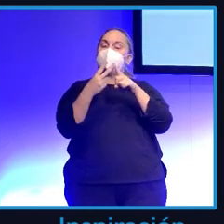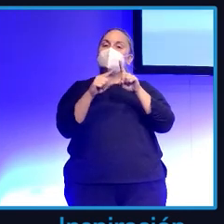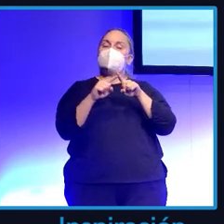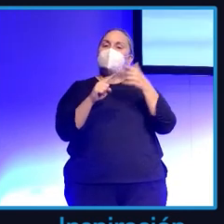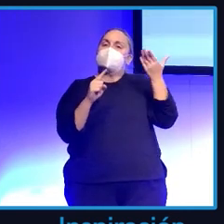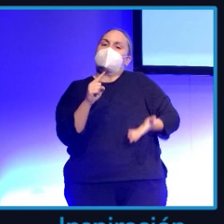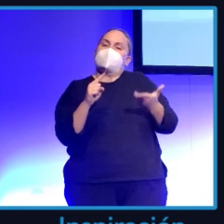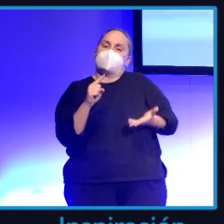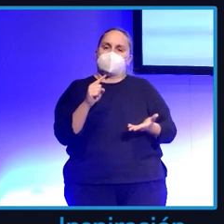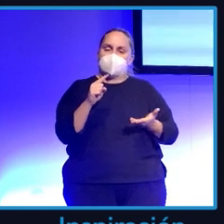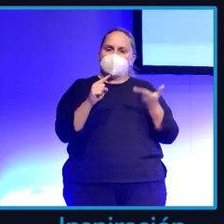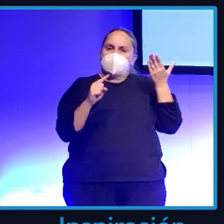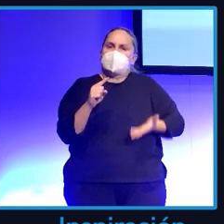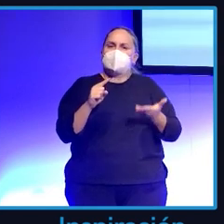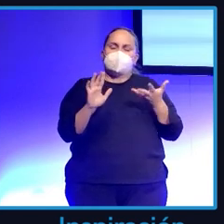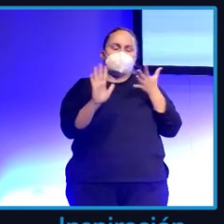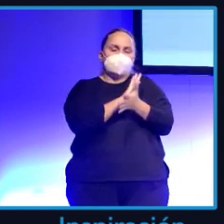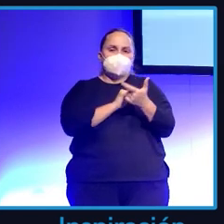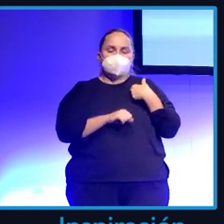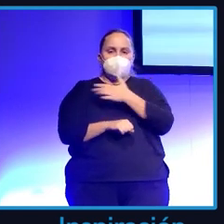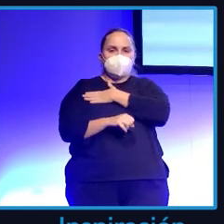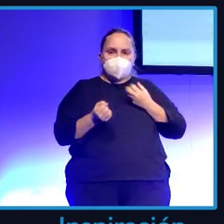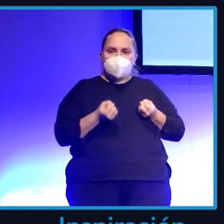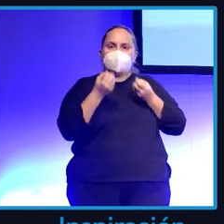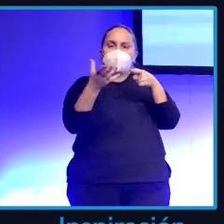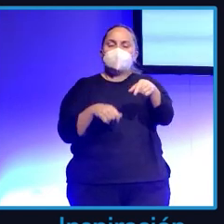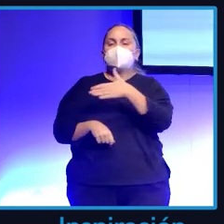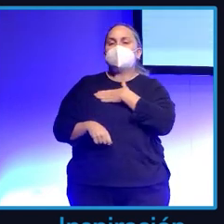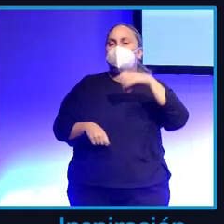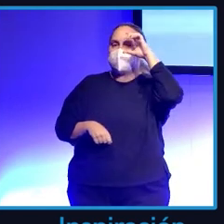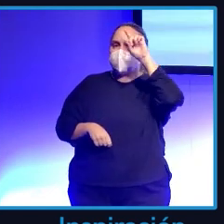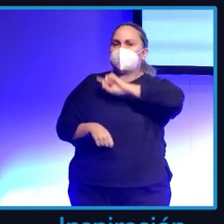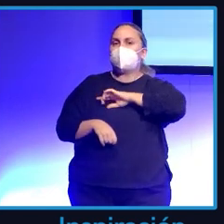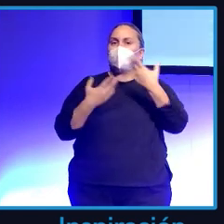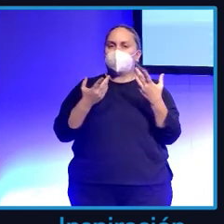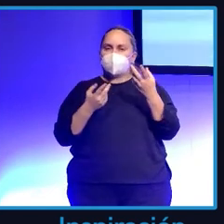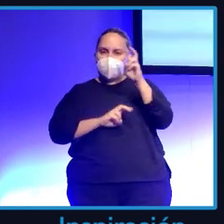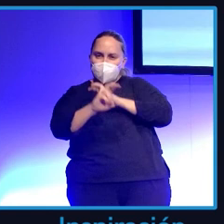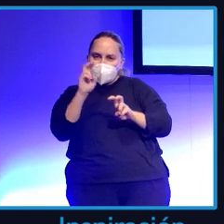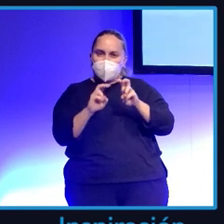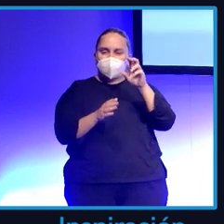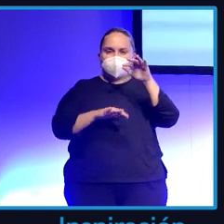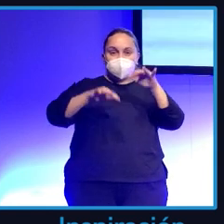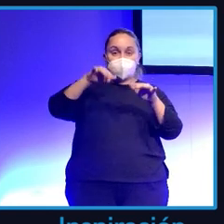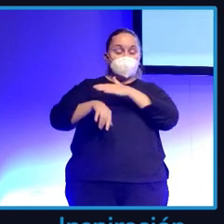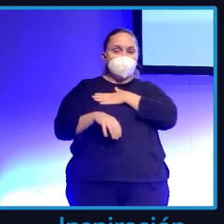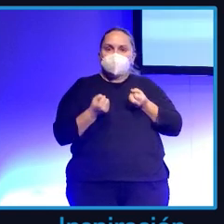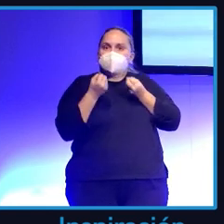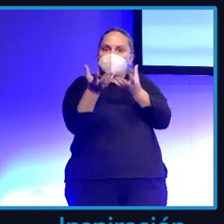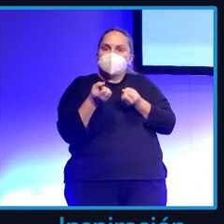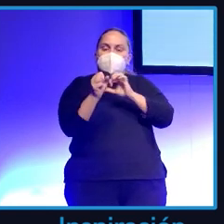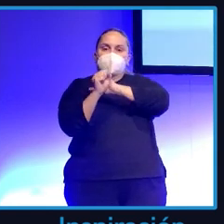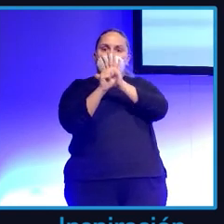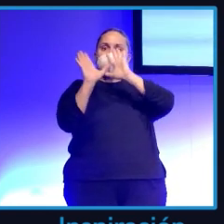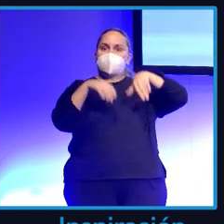pequeñico entre lo que te interesa contar a ti y lo que le interesa al otro escuchar. Si no te vas ahí, no vas a encontrar nada. Yo quería contar muchas cosas de coronavirus y acabé